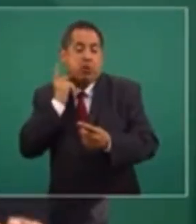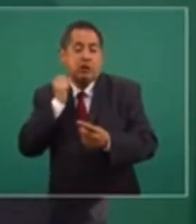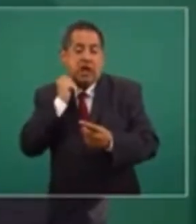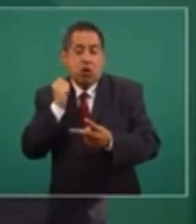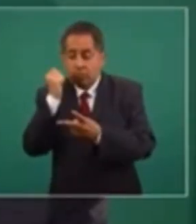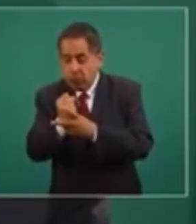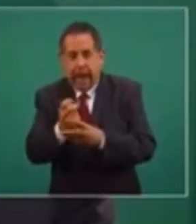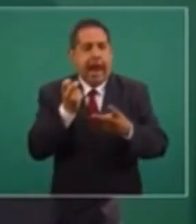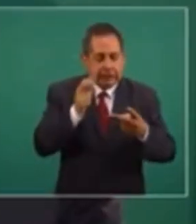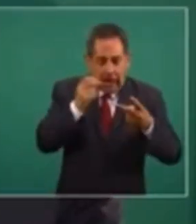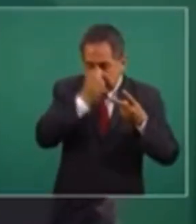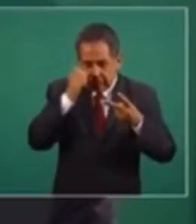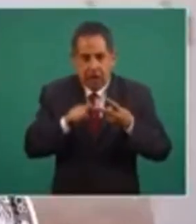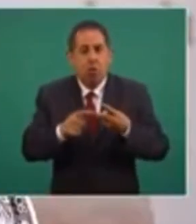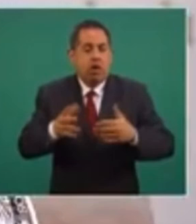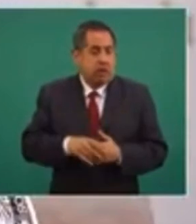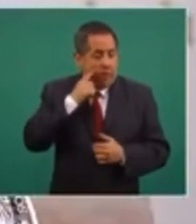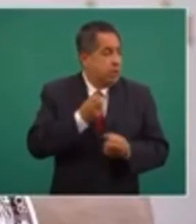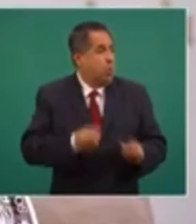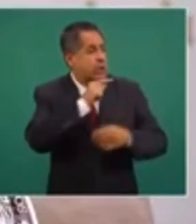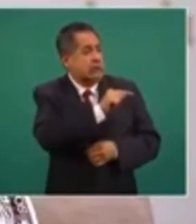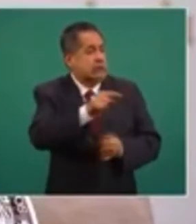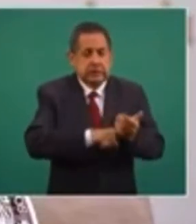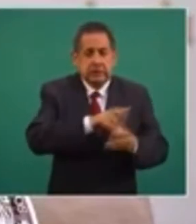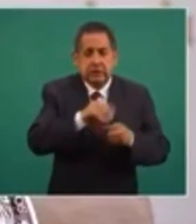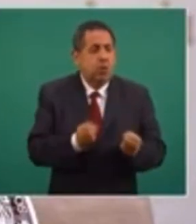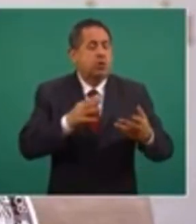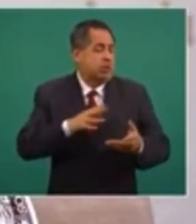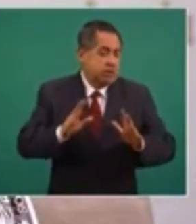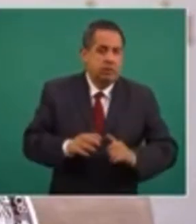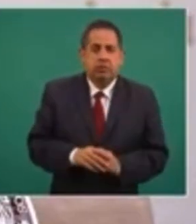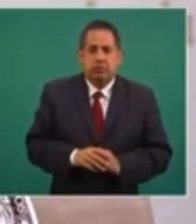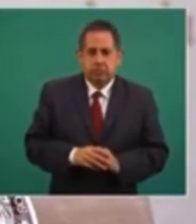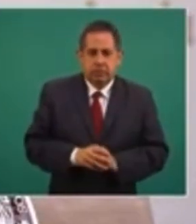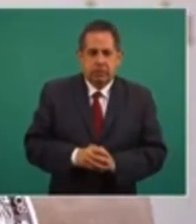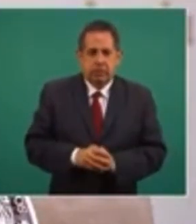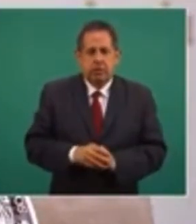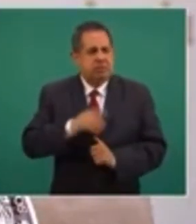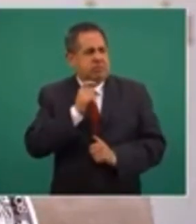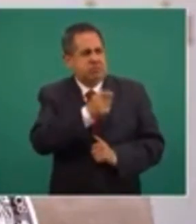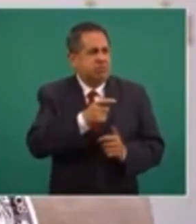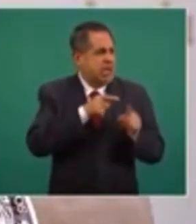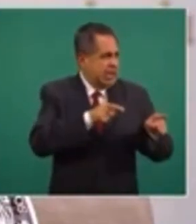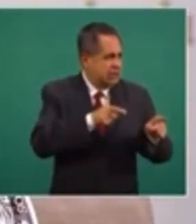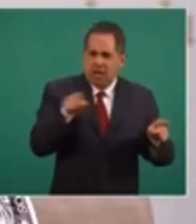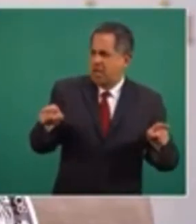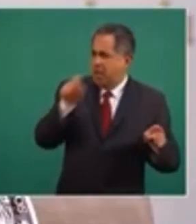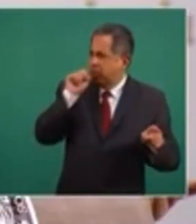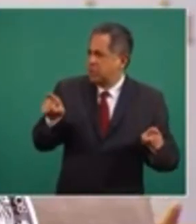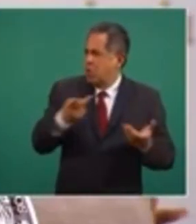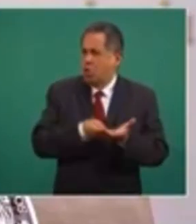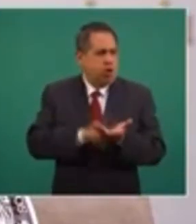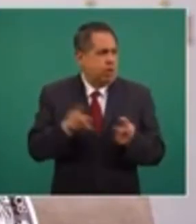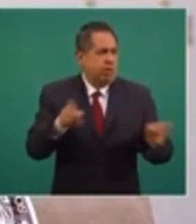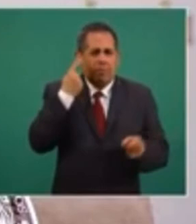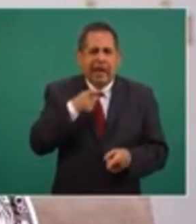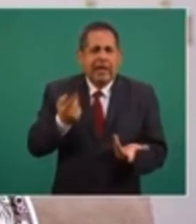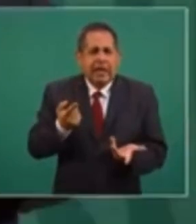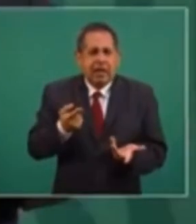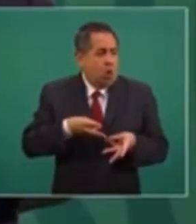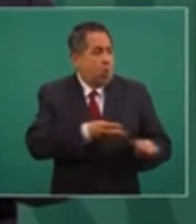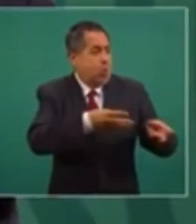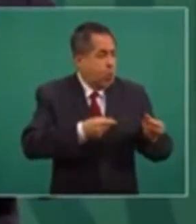revisar cuántos organismos hay así. ¿Qué significan duplicidades, gastos innecesarios,